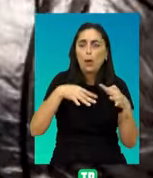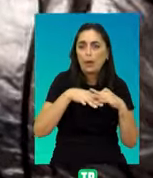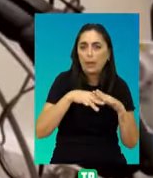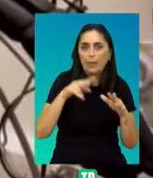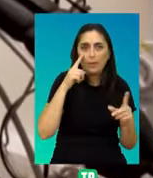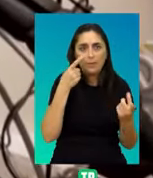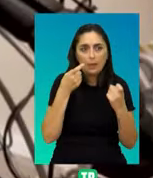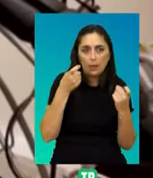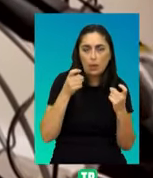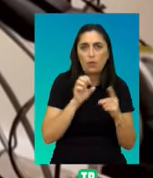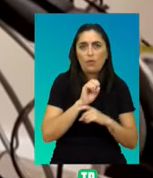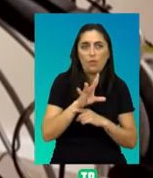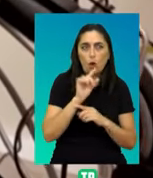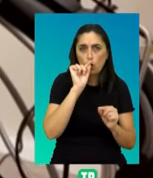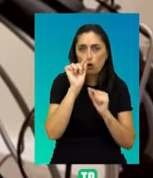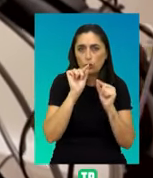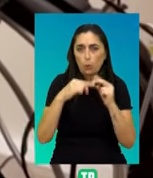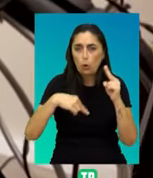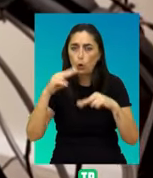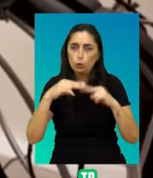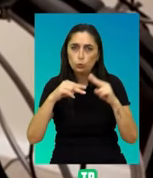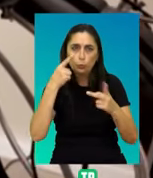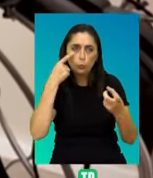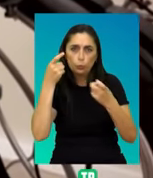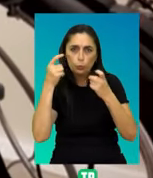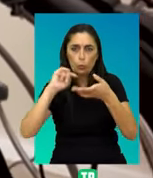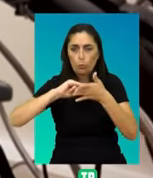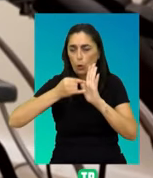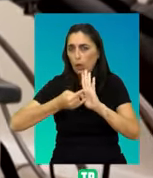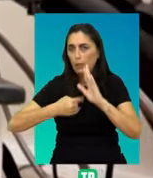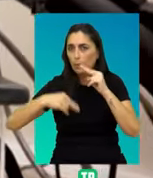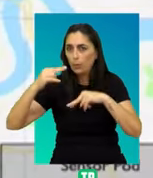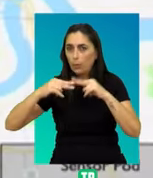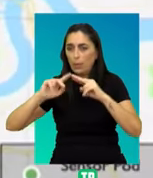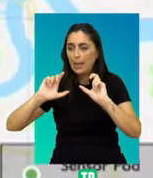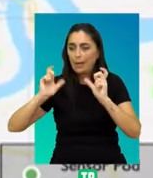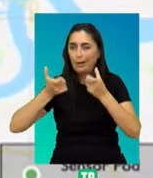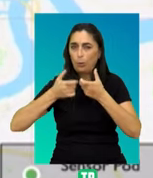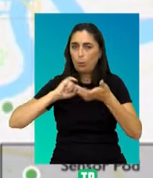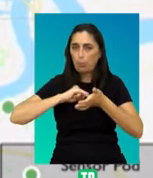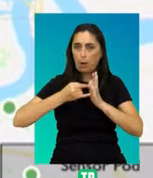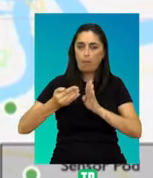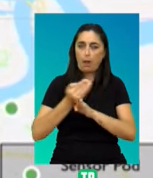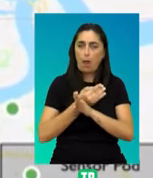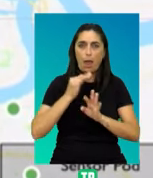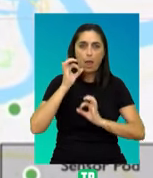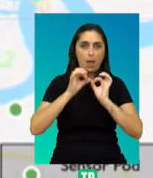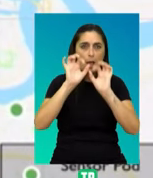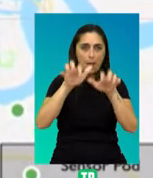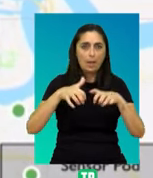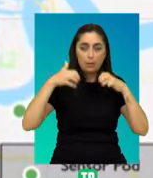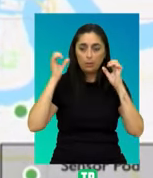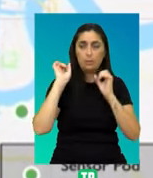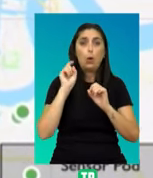vigilancia, focos de contaminación, obras de construcción, proyectos de urbanización, reuniones de planificación, asambleas